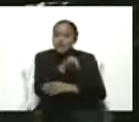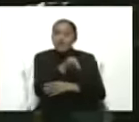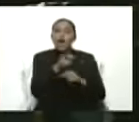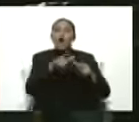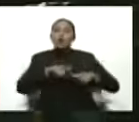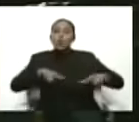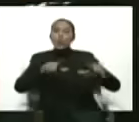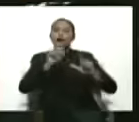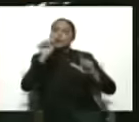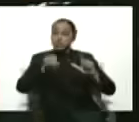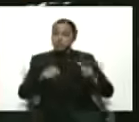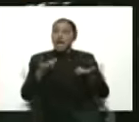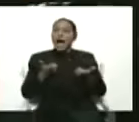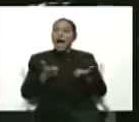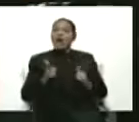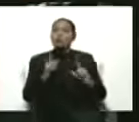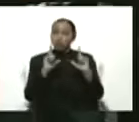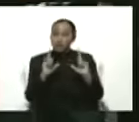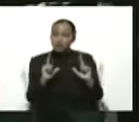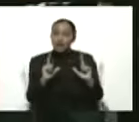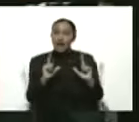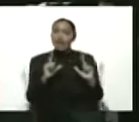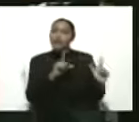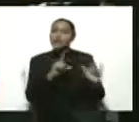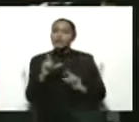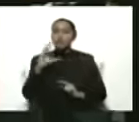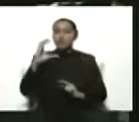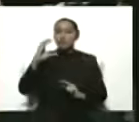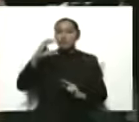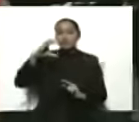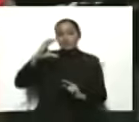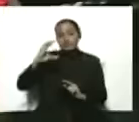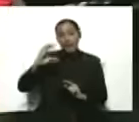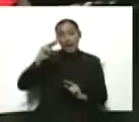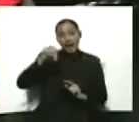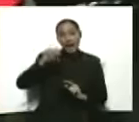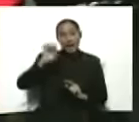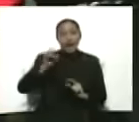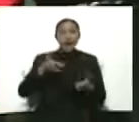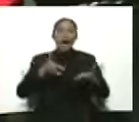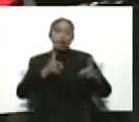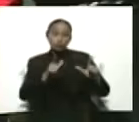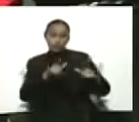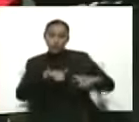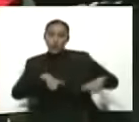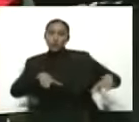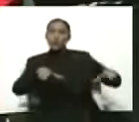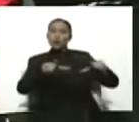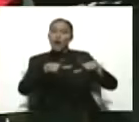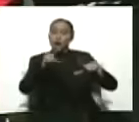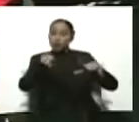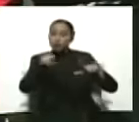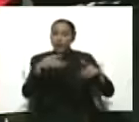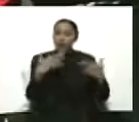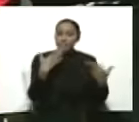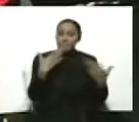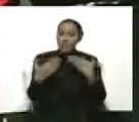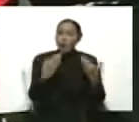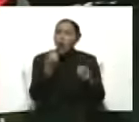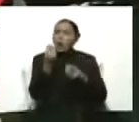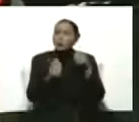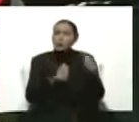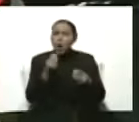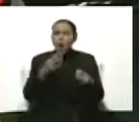por el Consejo Nacional Electoral para que ustedes se familiaricen con estas máquinas